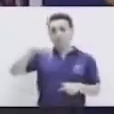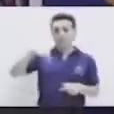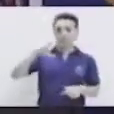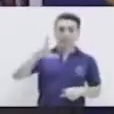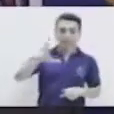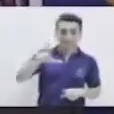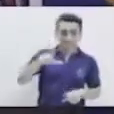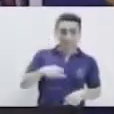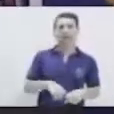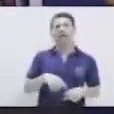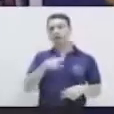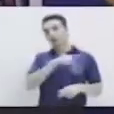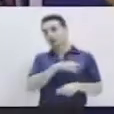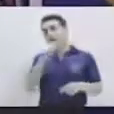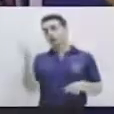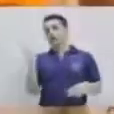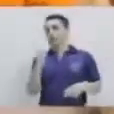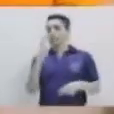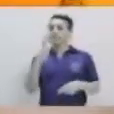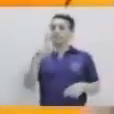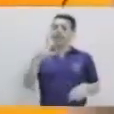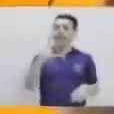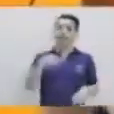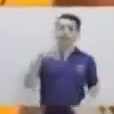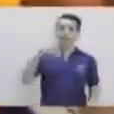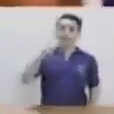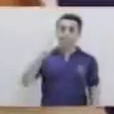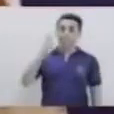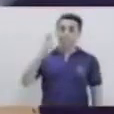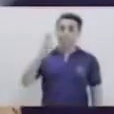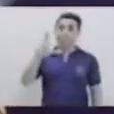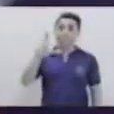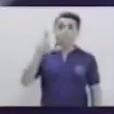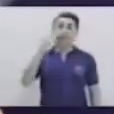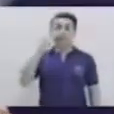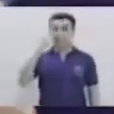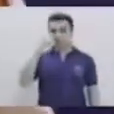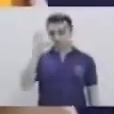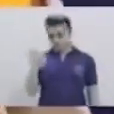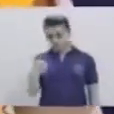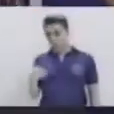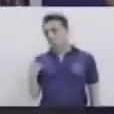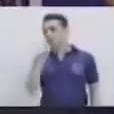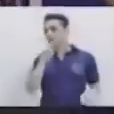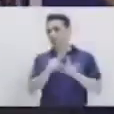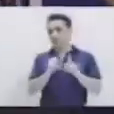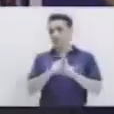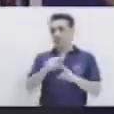En P-A-B-L-I-T-O. También en clavito.